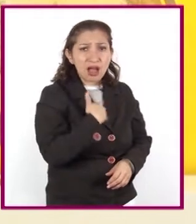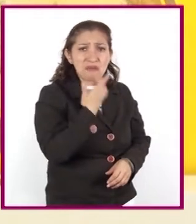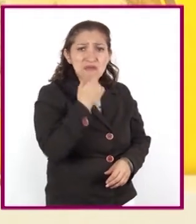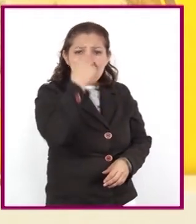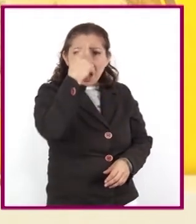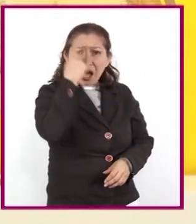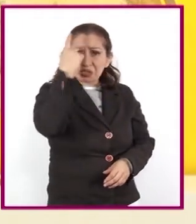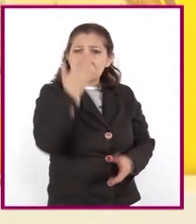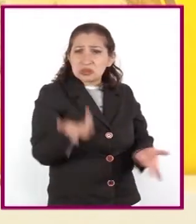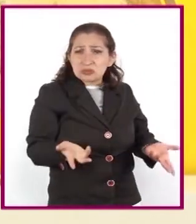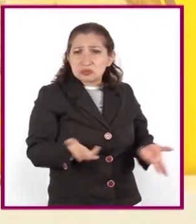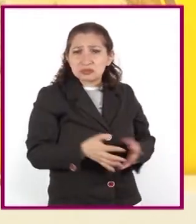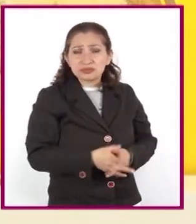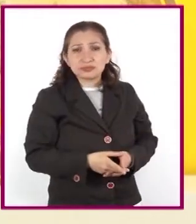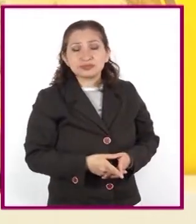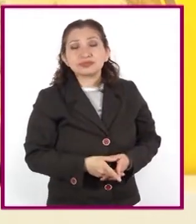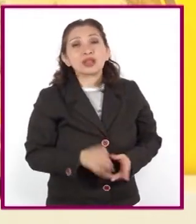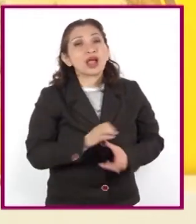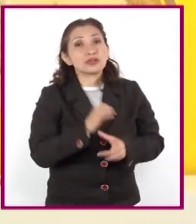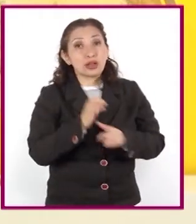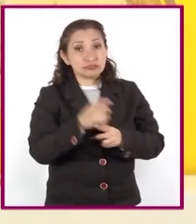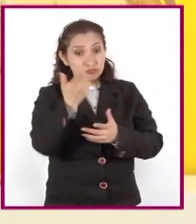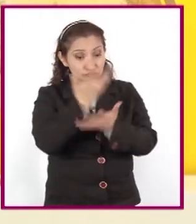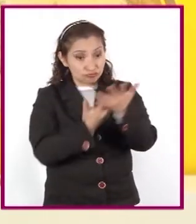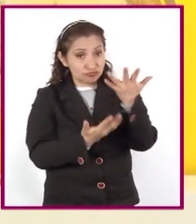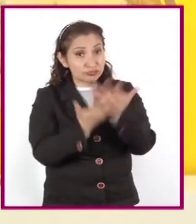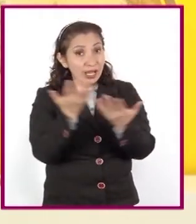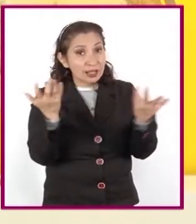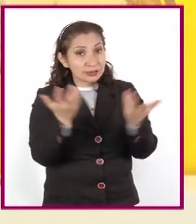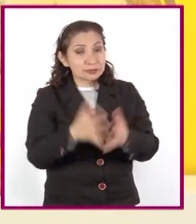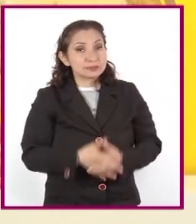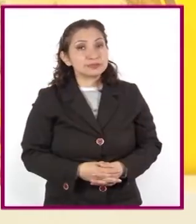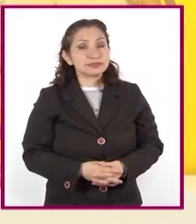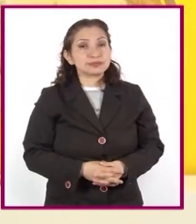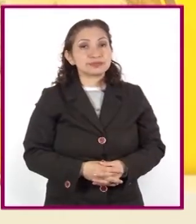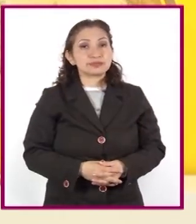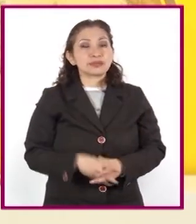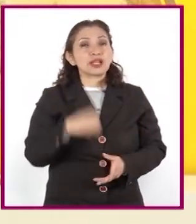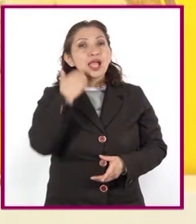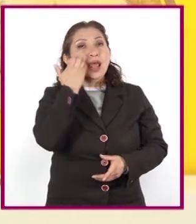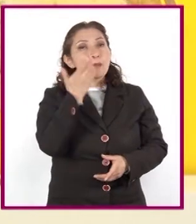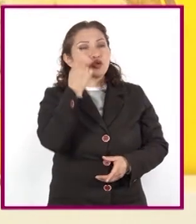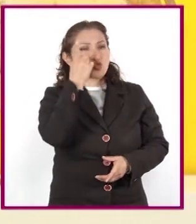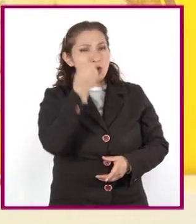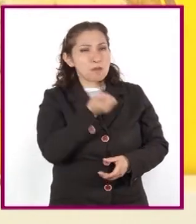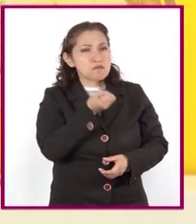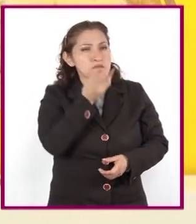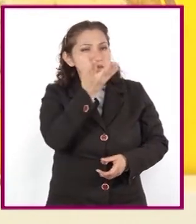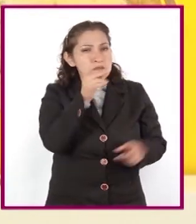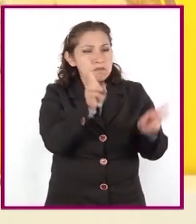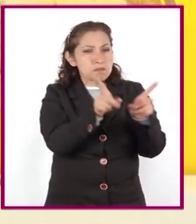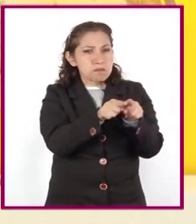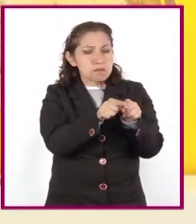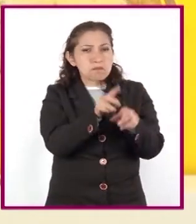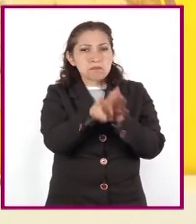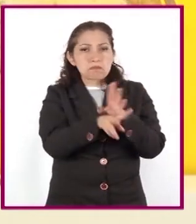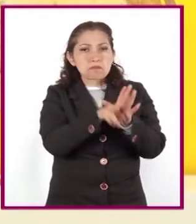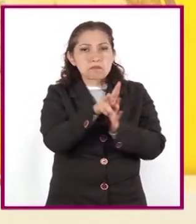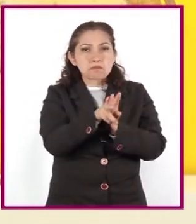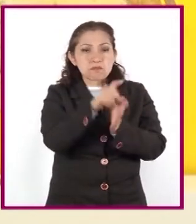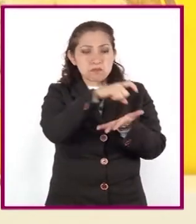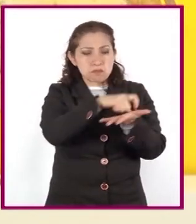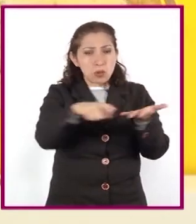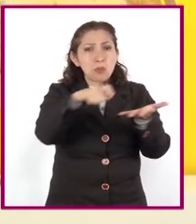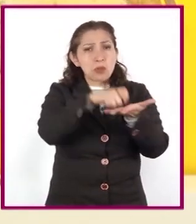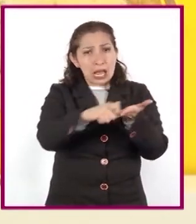acciones, ¿no lo creen? Así que a ponerlas en práctica. Queremos compartirles un breve video sobre el consumo